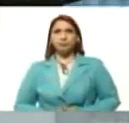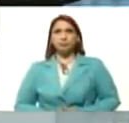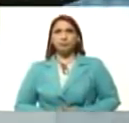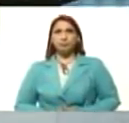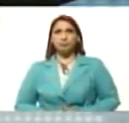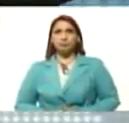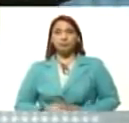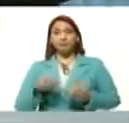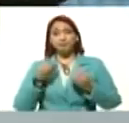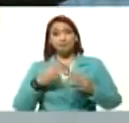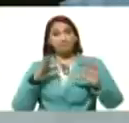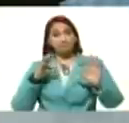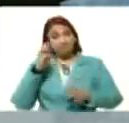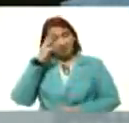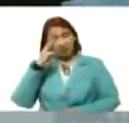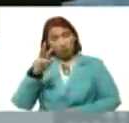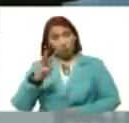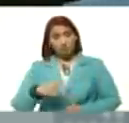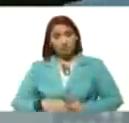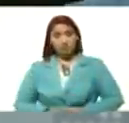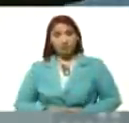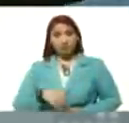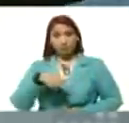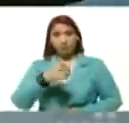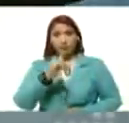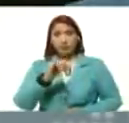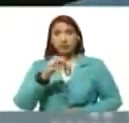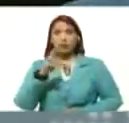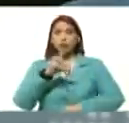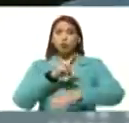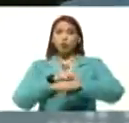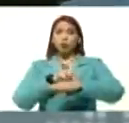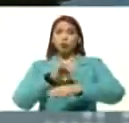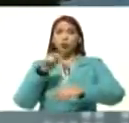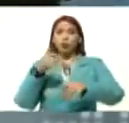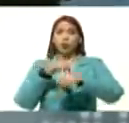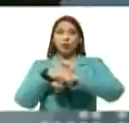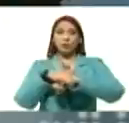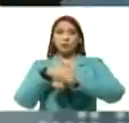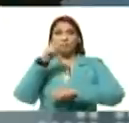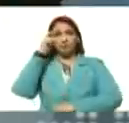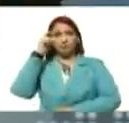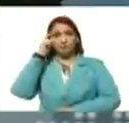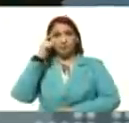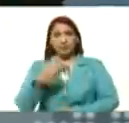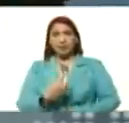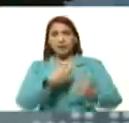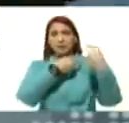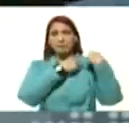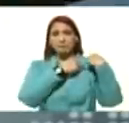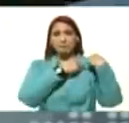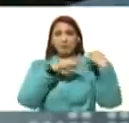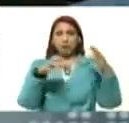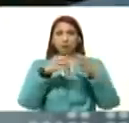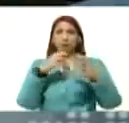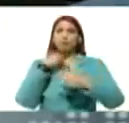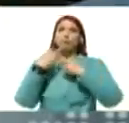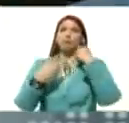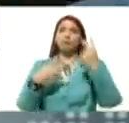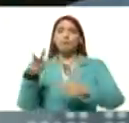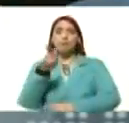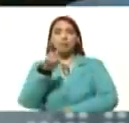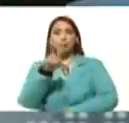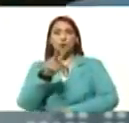bueno, México, aquí está el doctor Jorge Rodríguez, que es el jefe, de la delegación, de Venezuela,